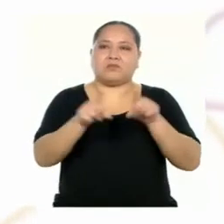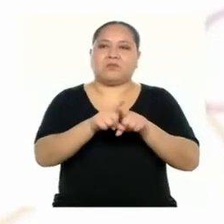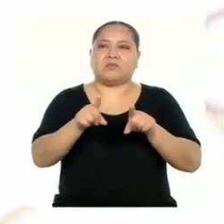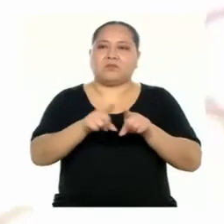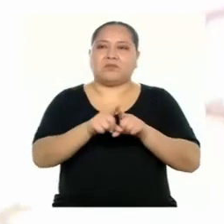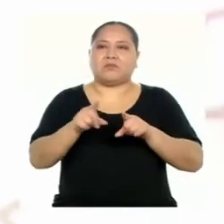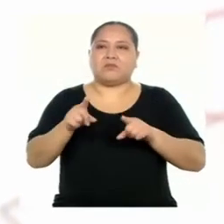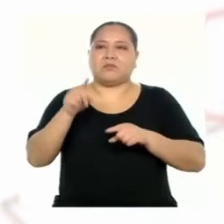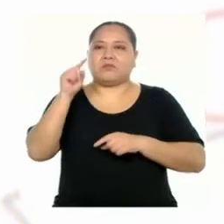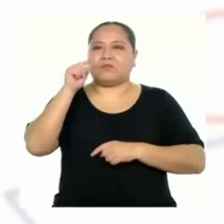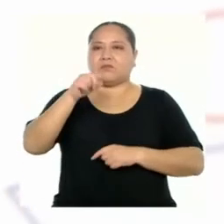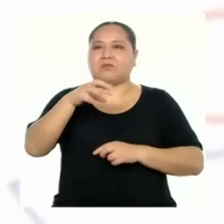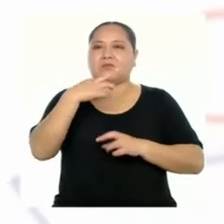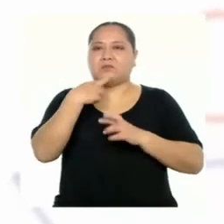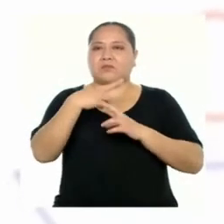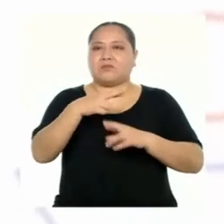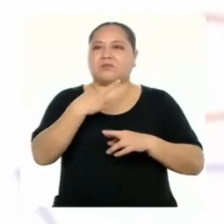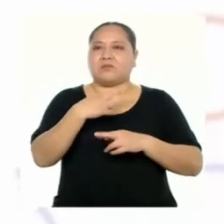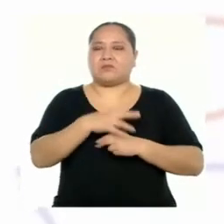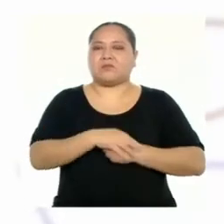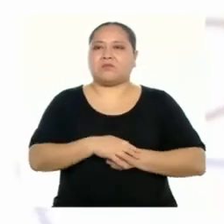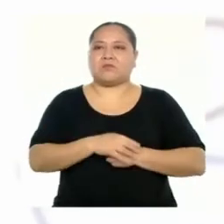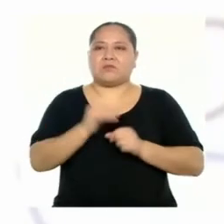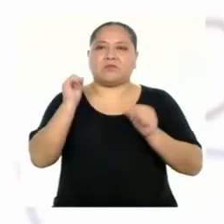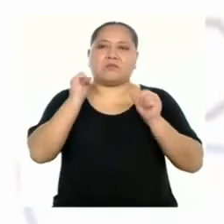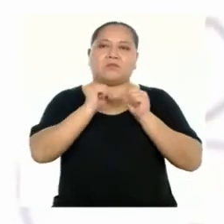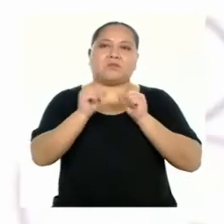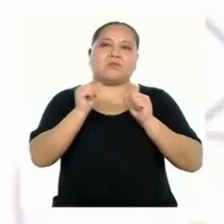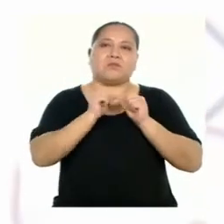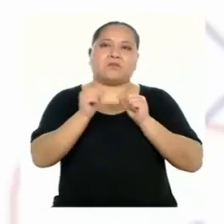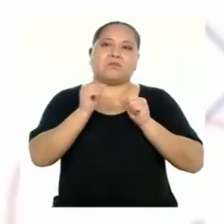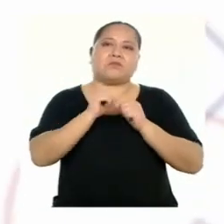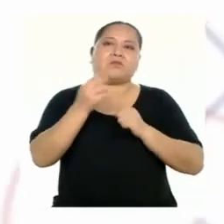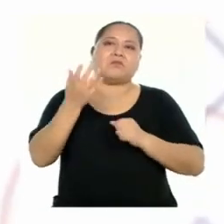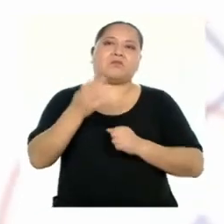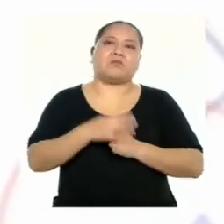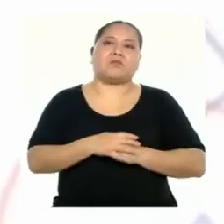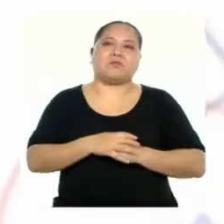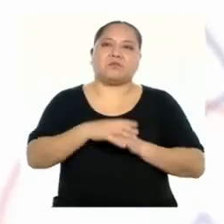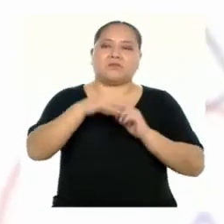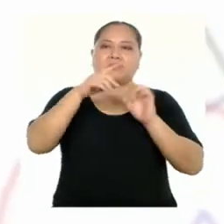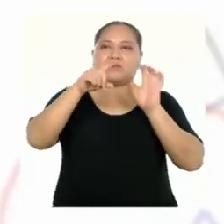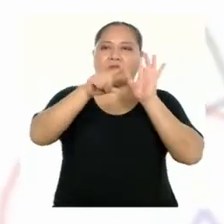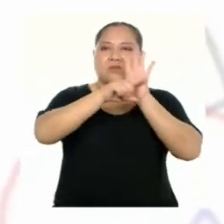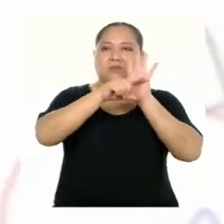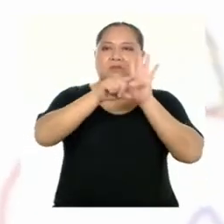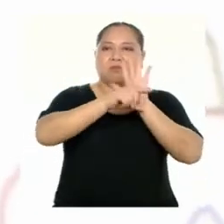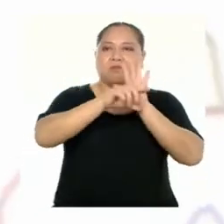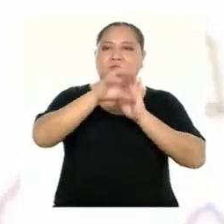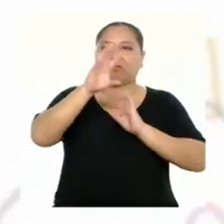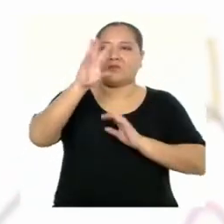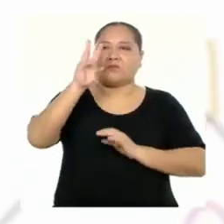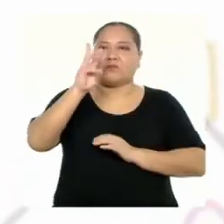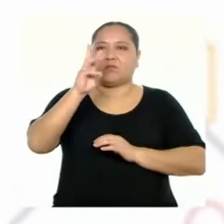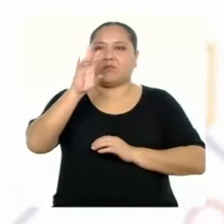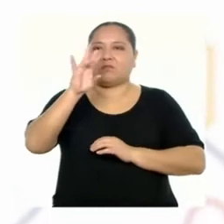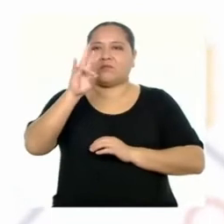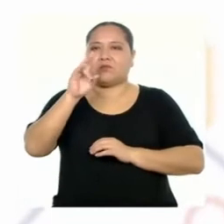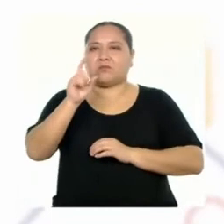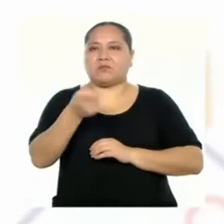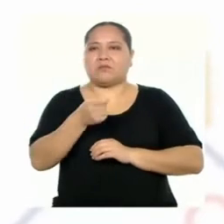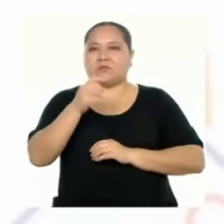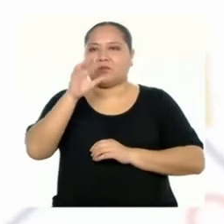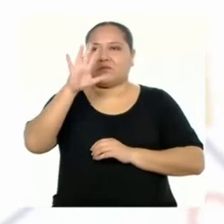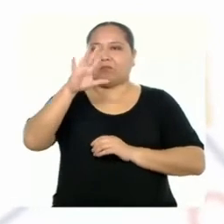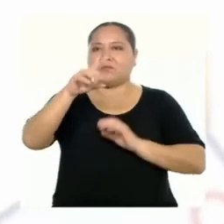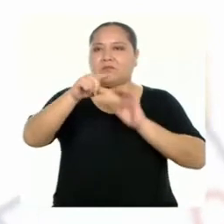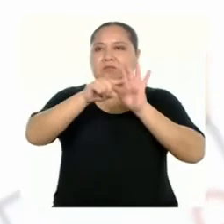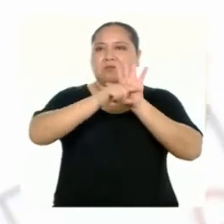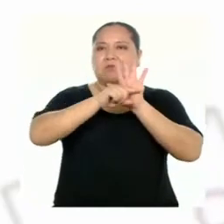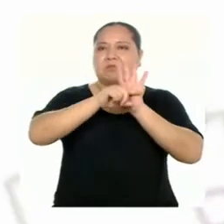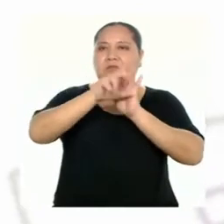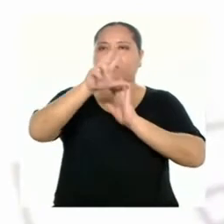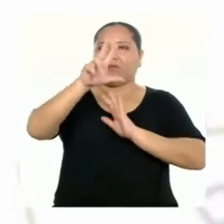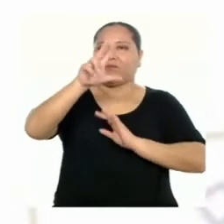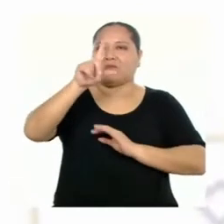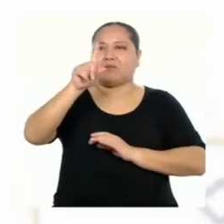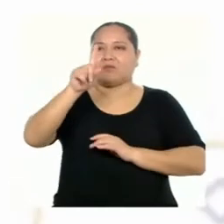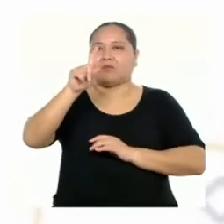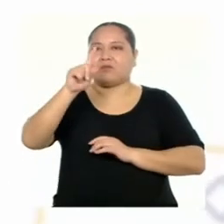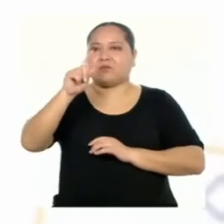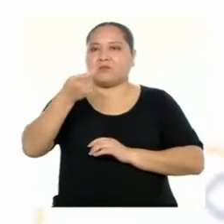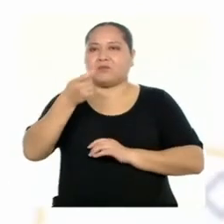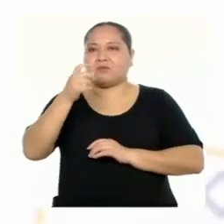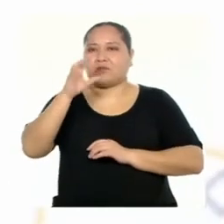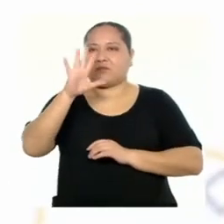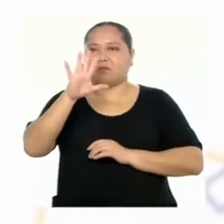llegar a ese resultado de manera numérica, restando 67,5 menos 31